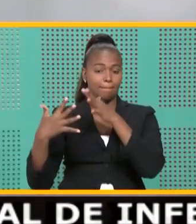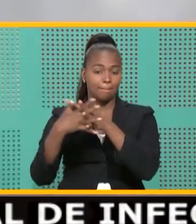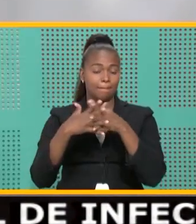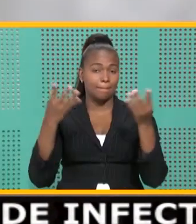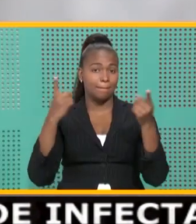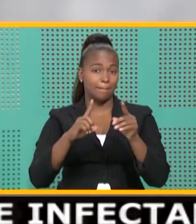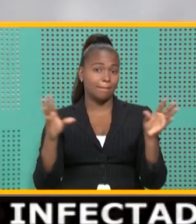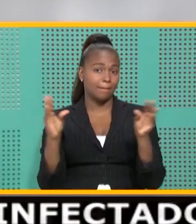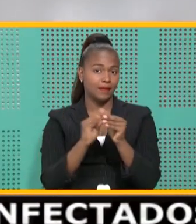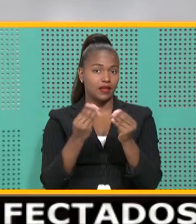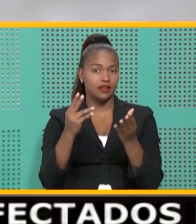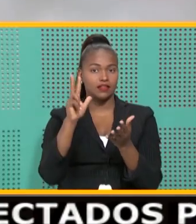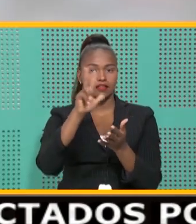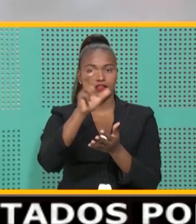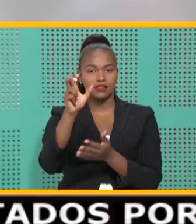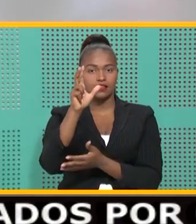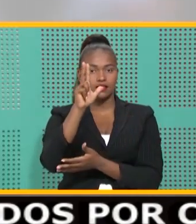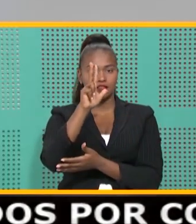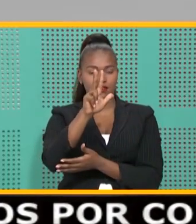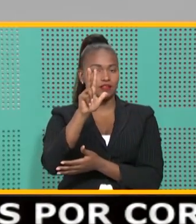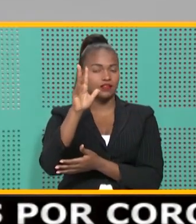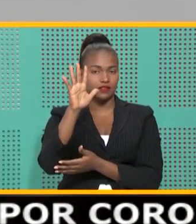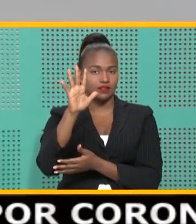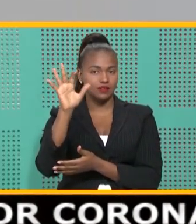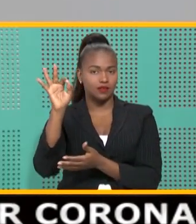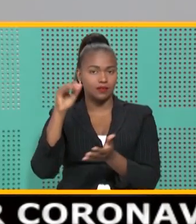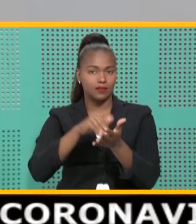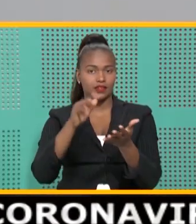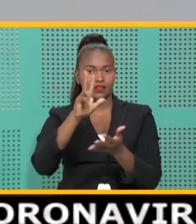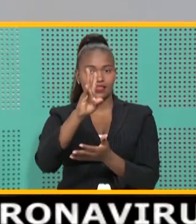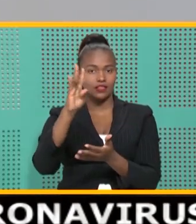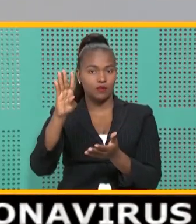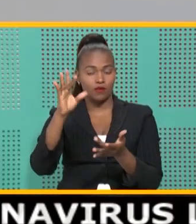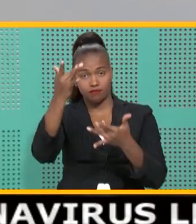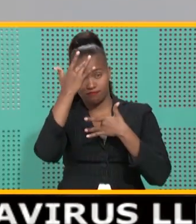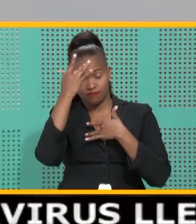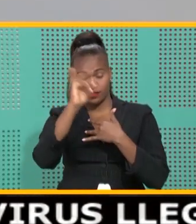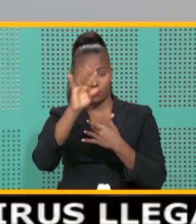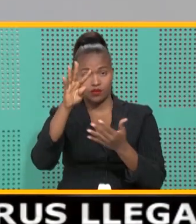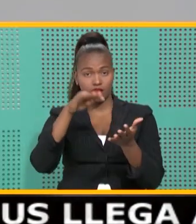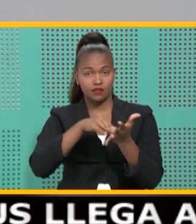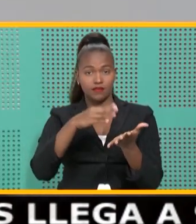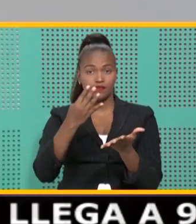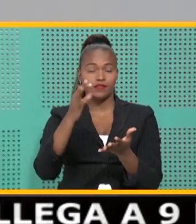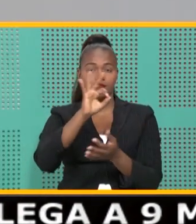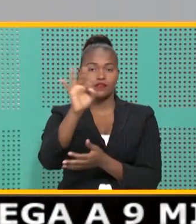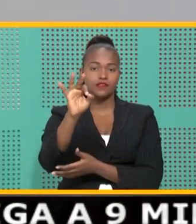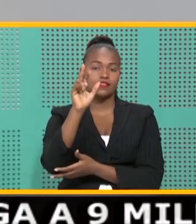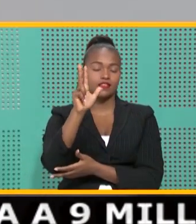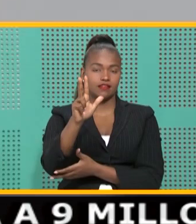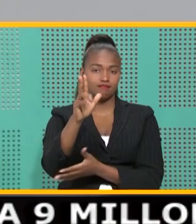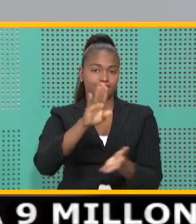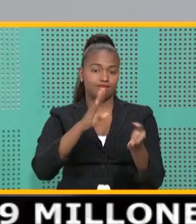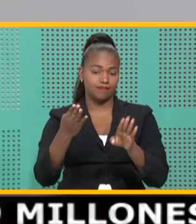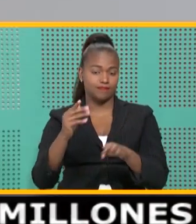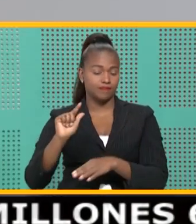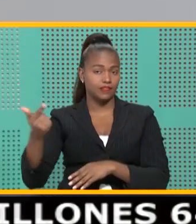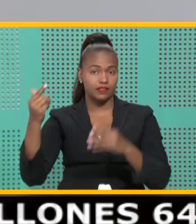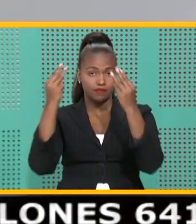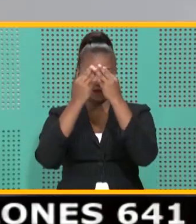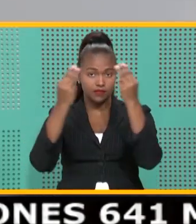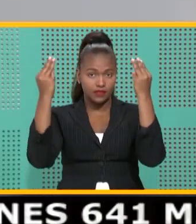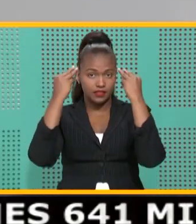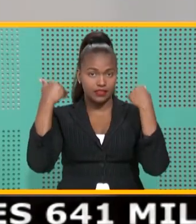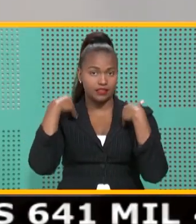casos, con 259.064 contagiados y 4.903 fallecidos, seguido de México